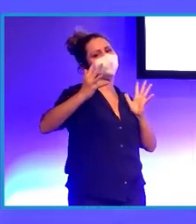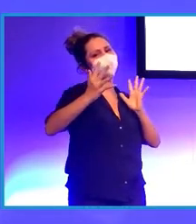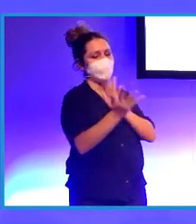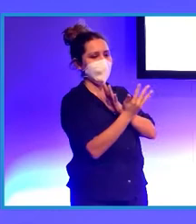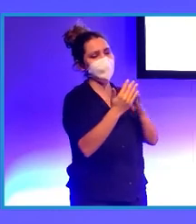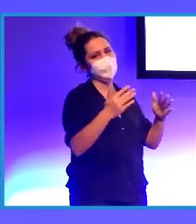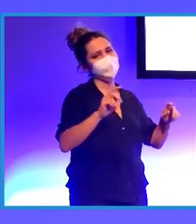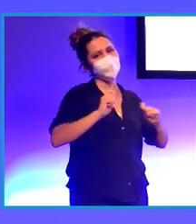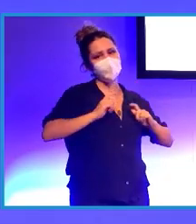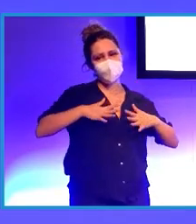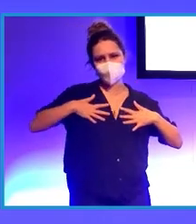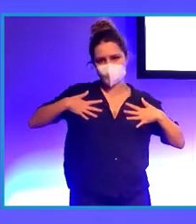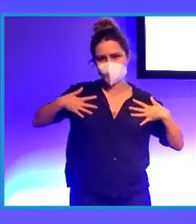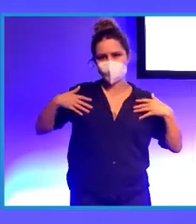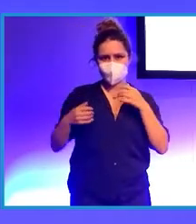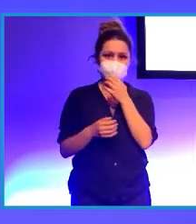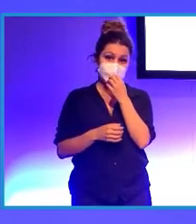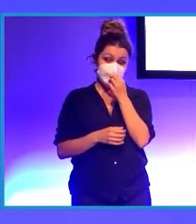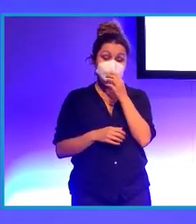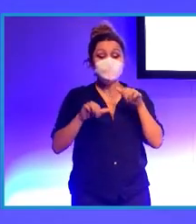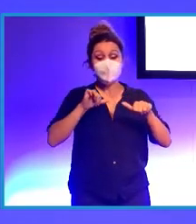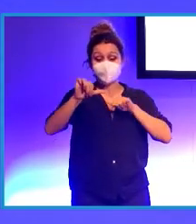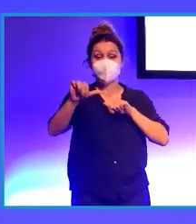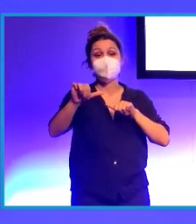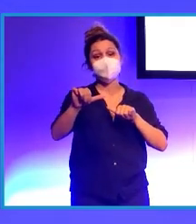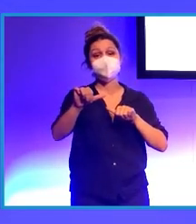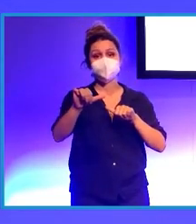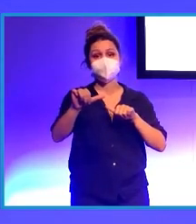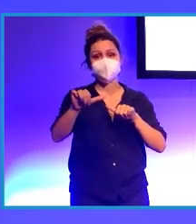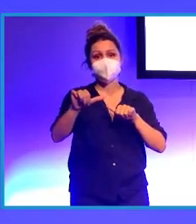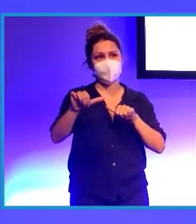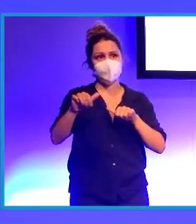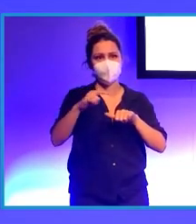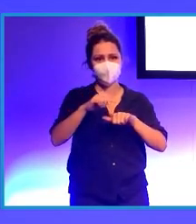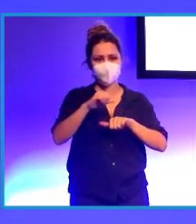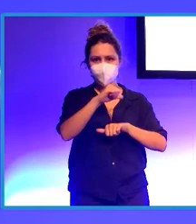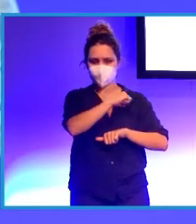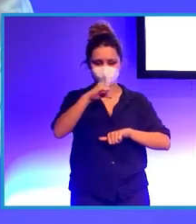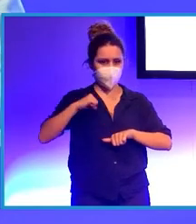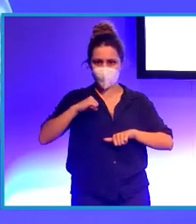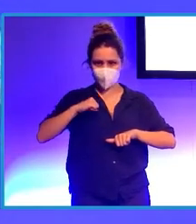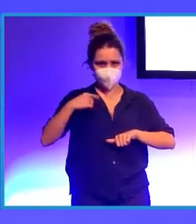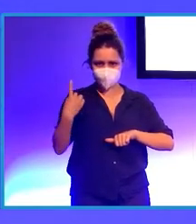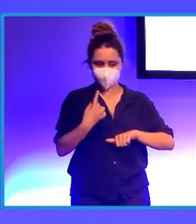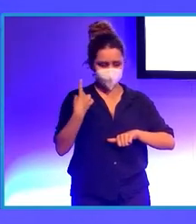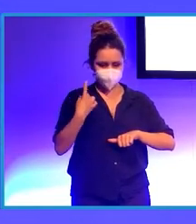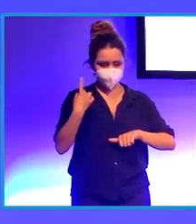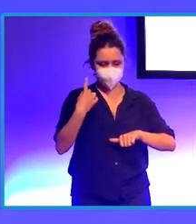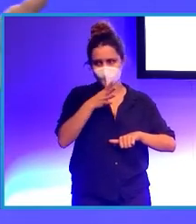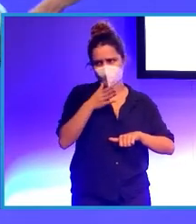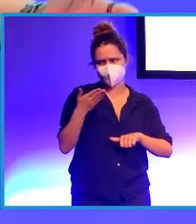ilusionante. A partir de ahí, de manera prácticamente autodidacta, porque esto ha sido